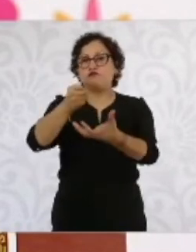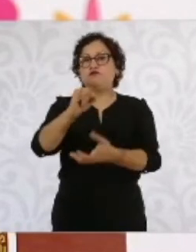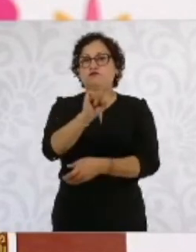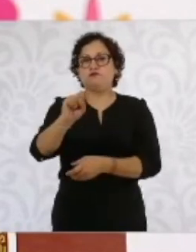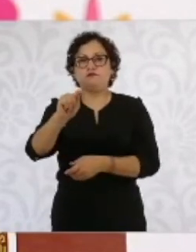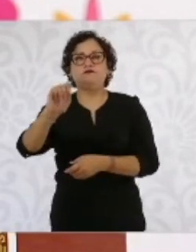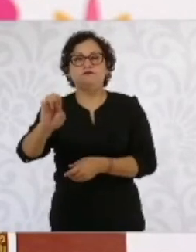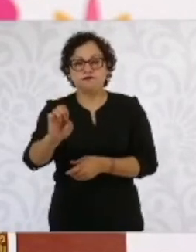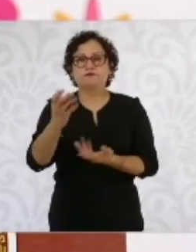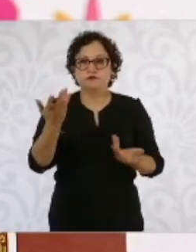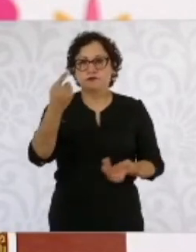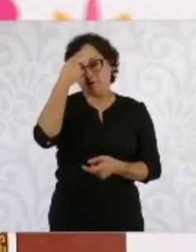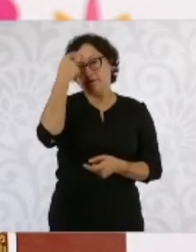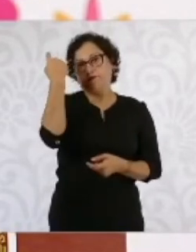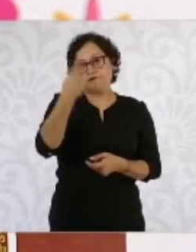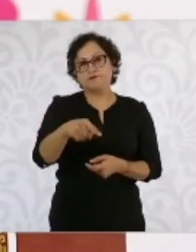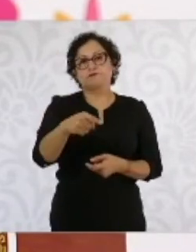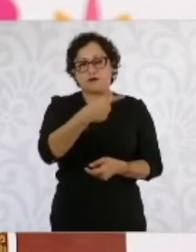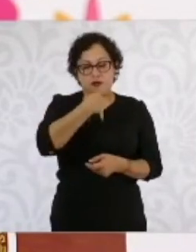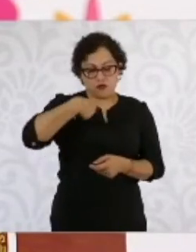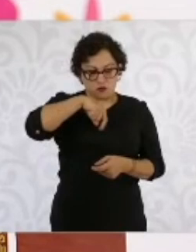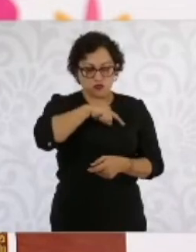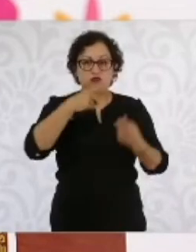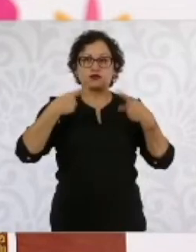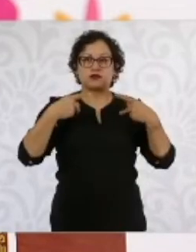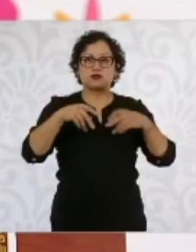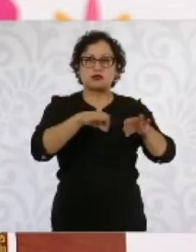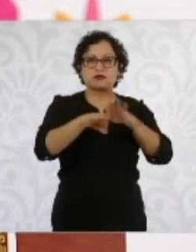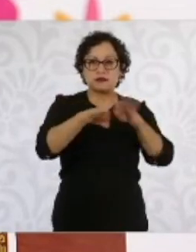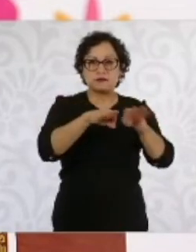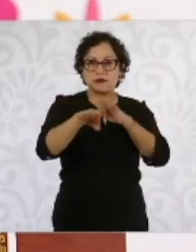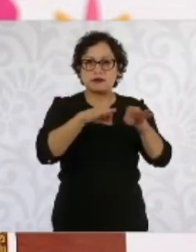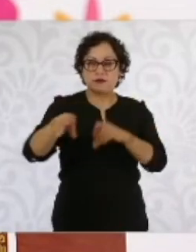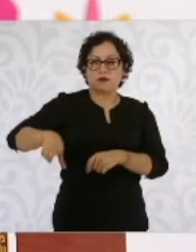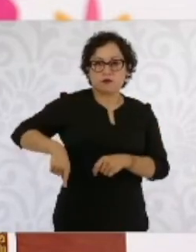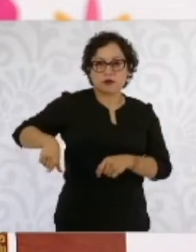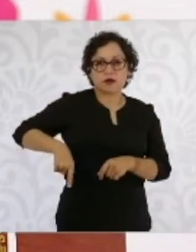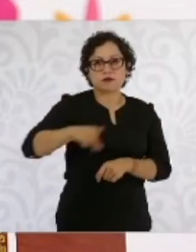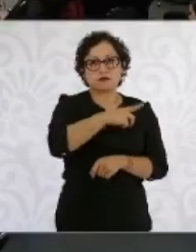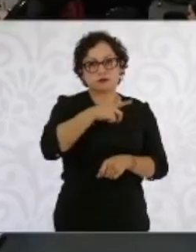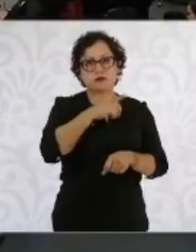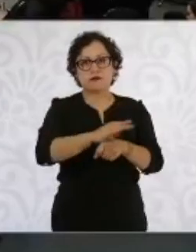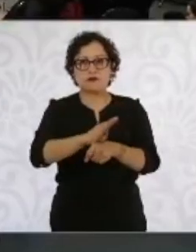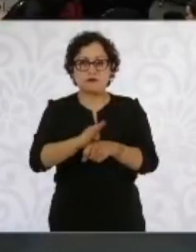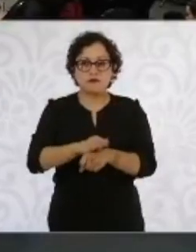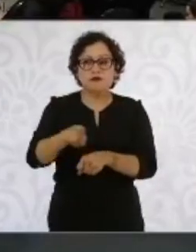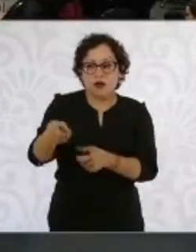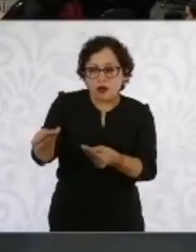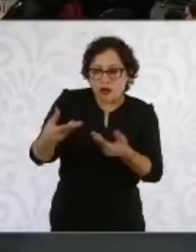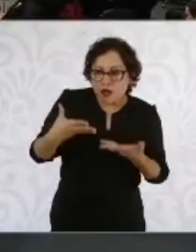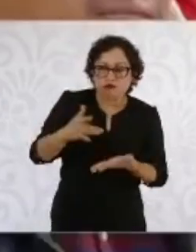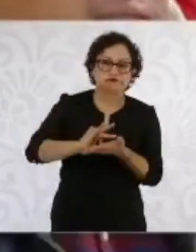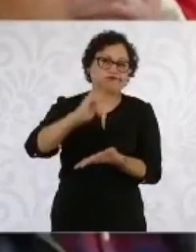Estado y particularmente quienes ganamos más como trabajadores del Estado. Entonces, lo estamos revisando. muchas gracias por el